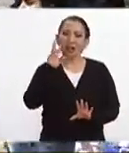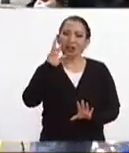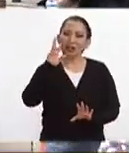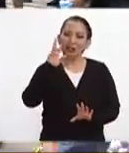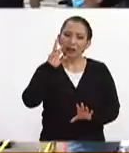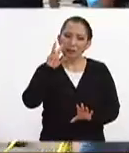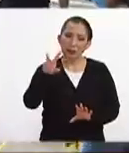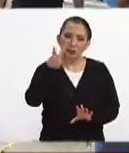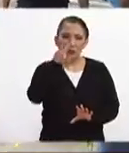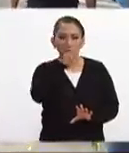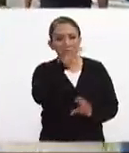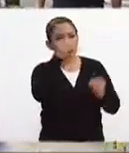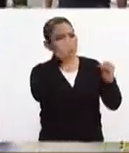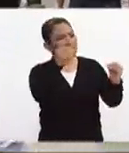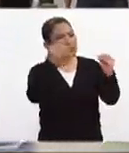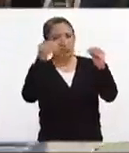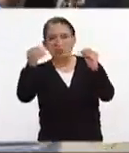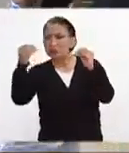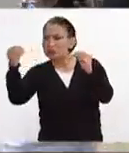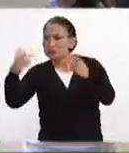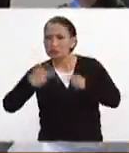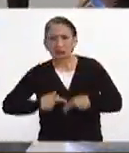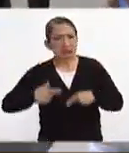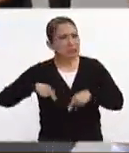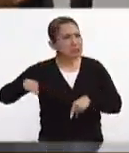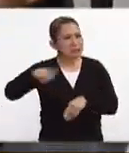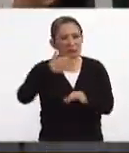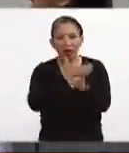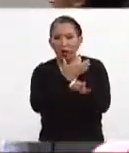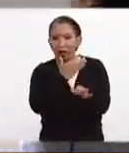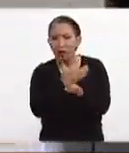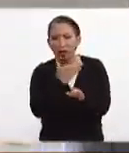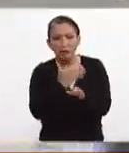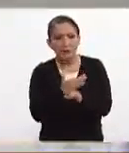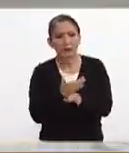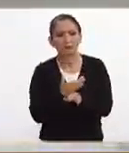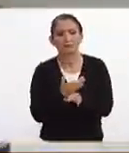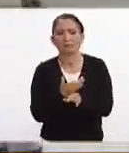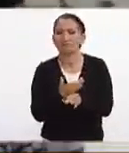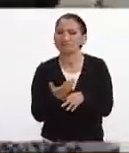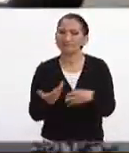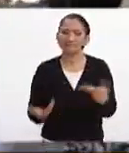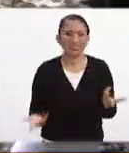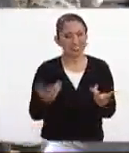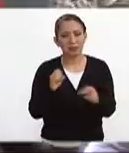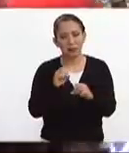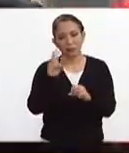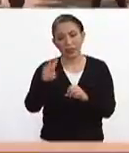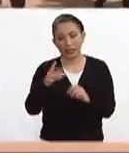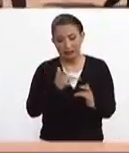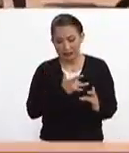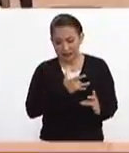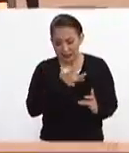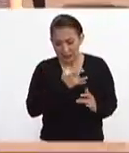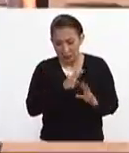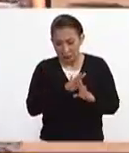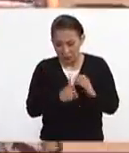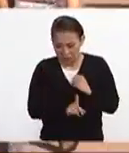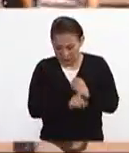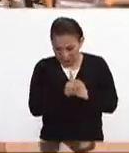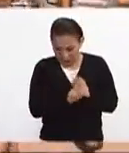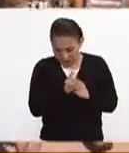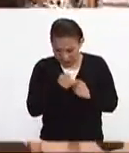literalmente cientos y cientos de personas que en este momento pues están obviamente viviendo una como crisis